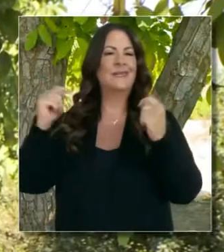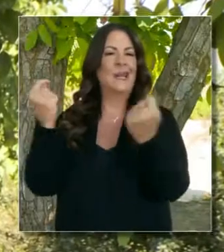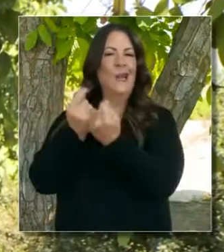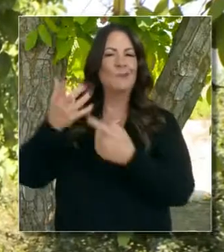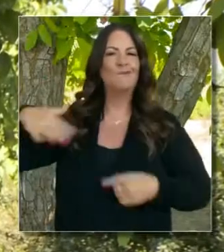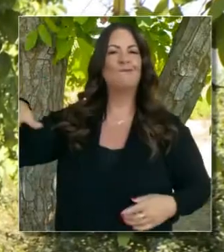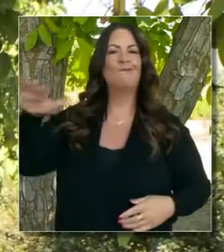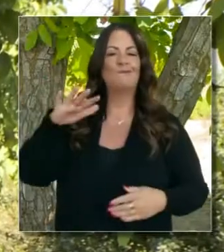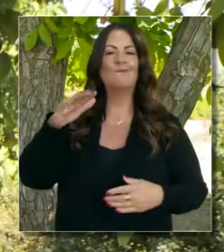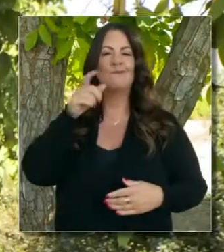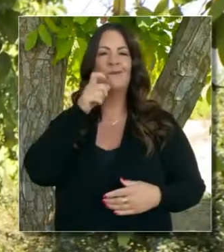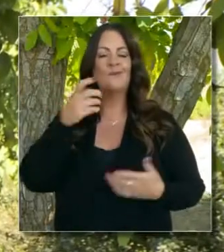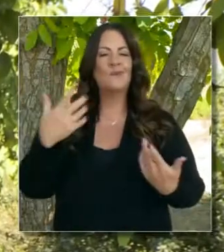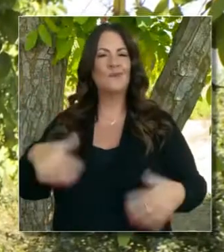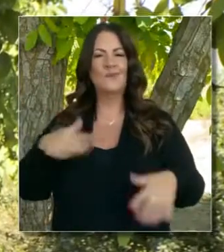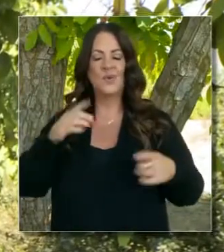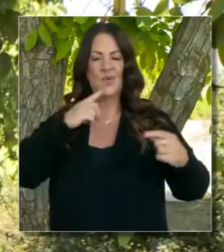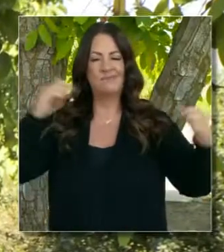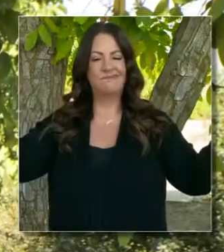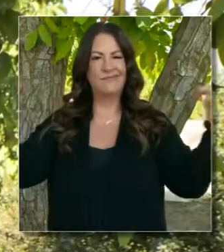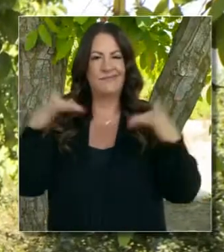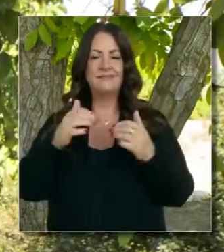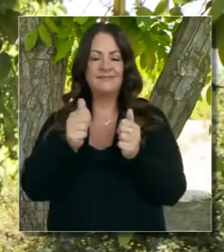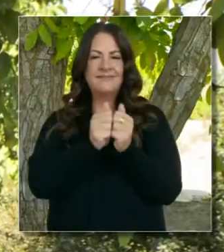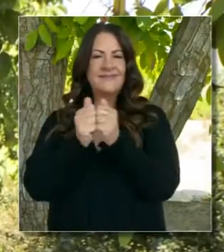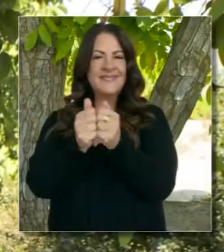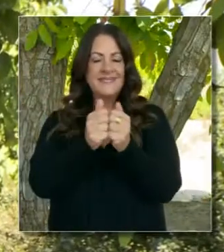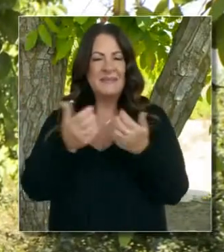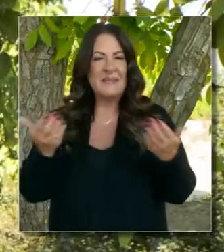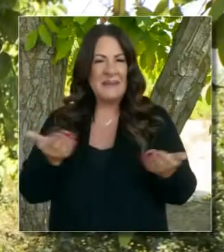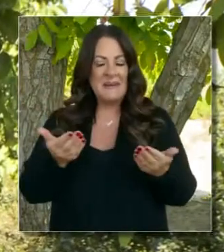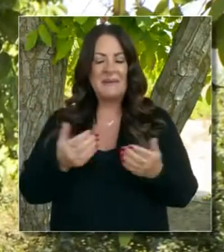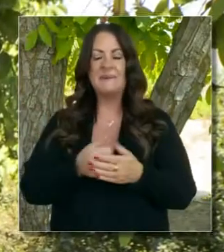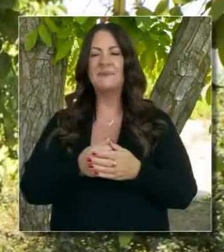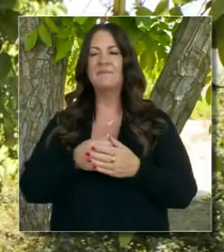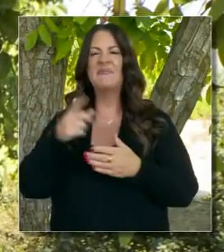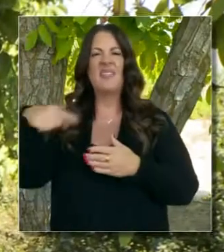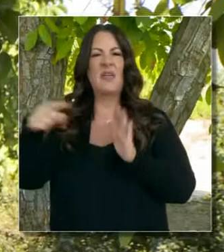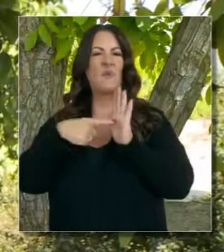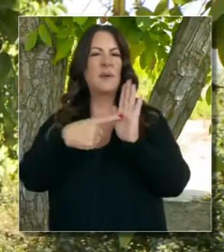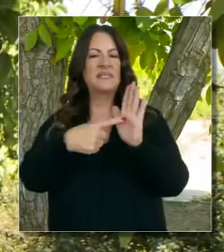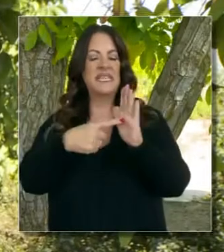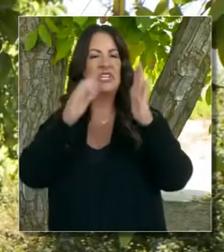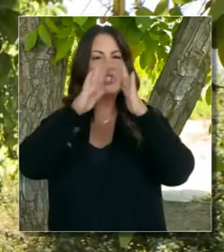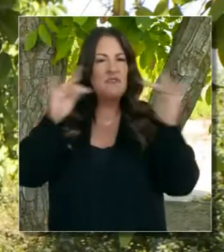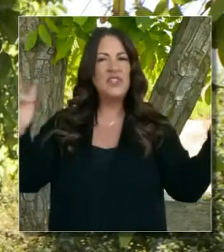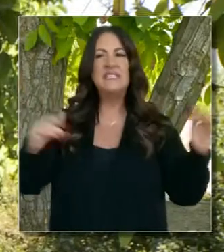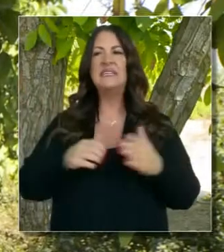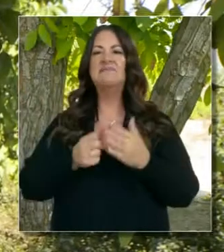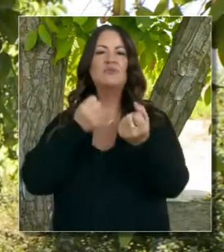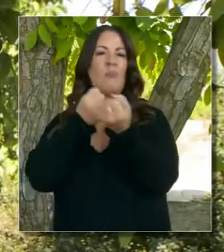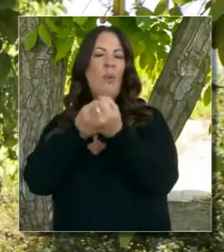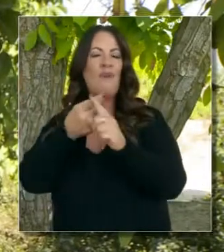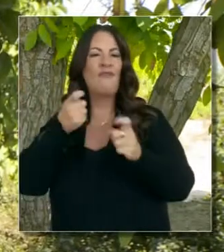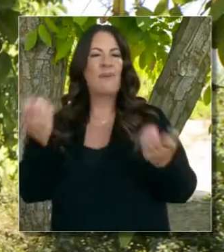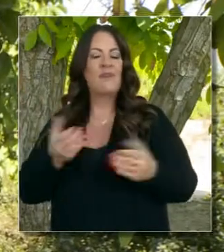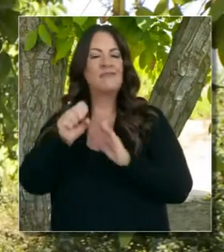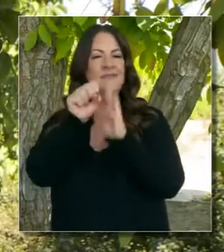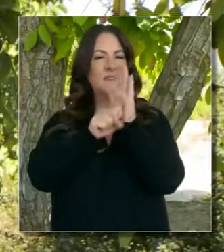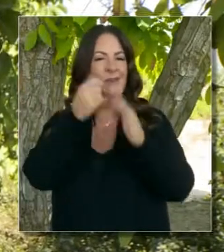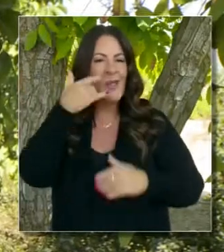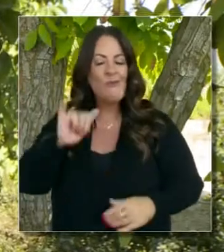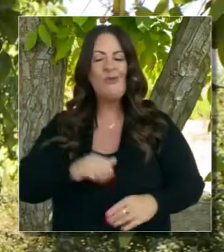un equipo se ha ensamblado aquí que representa la diversidad de apoyo